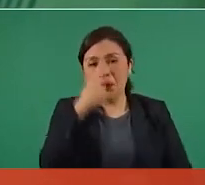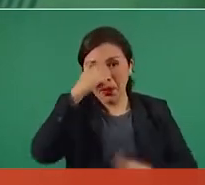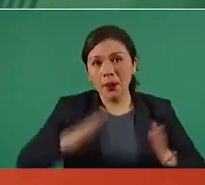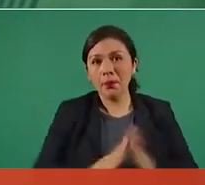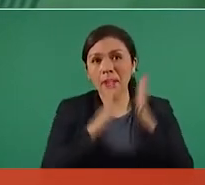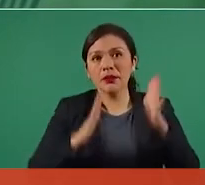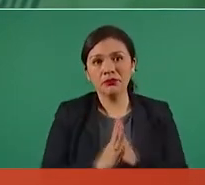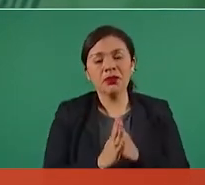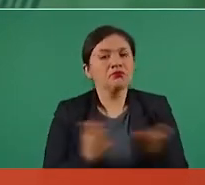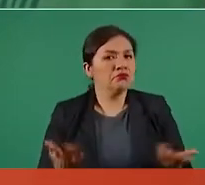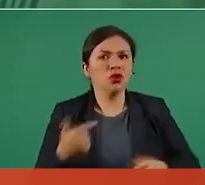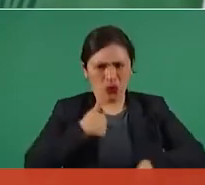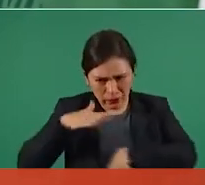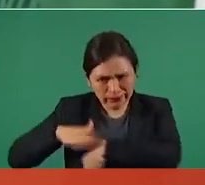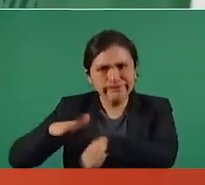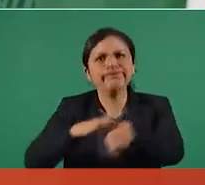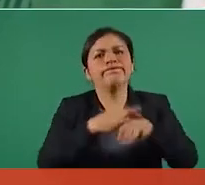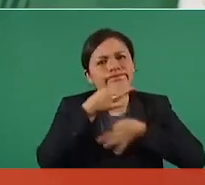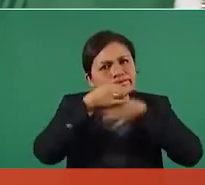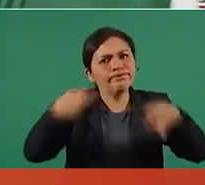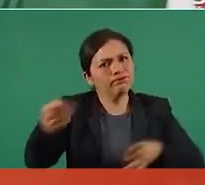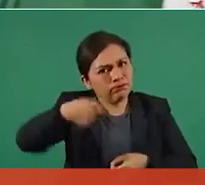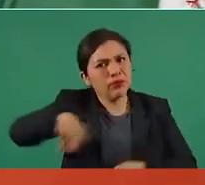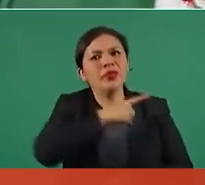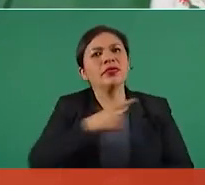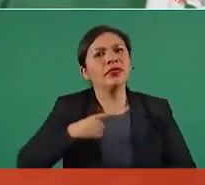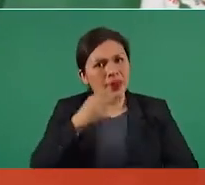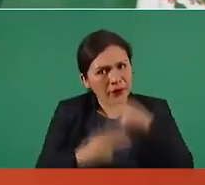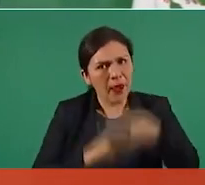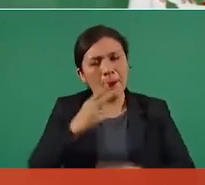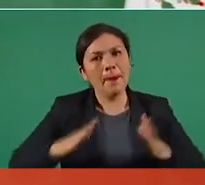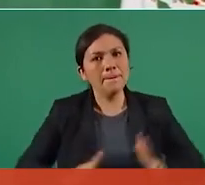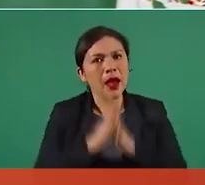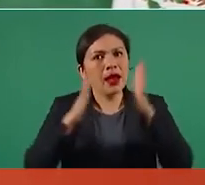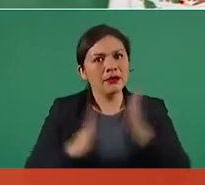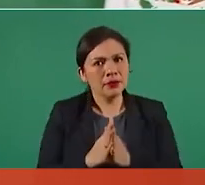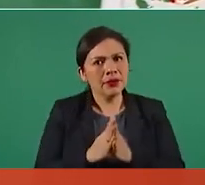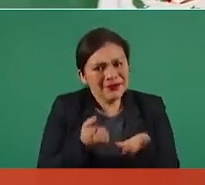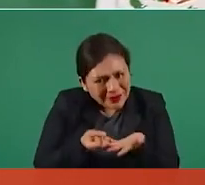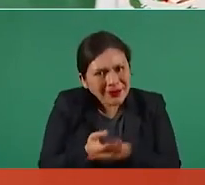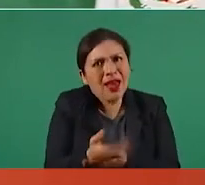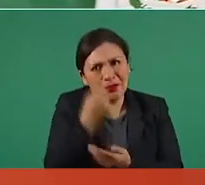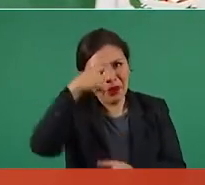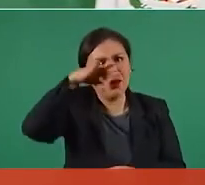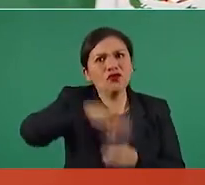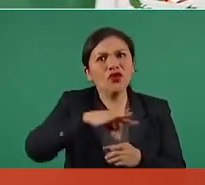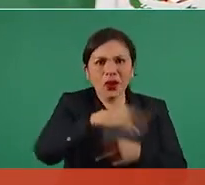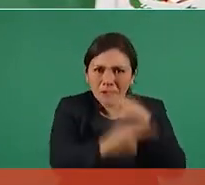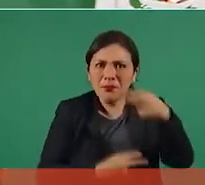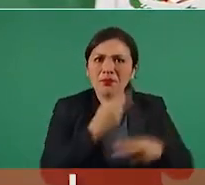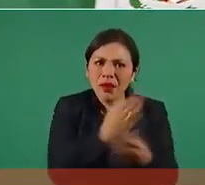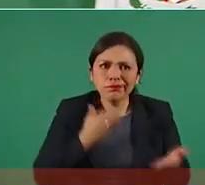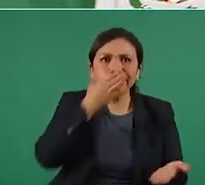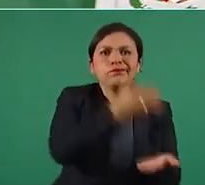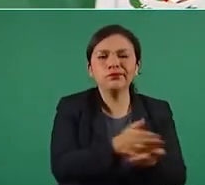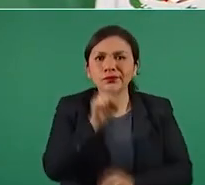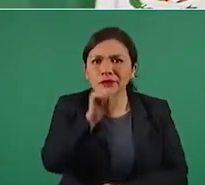Y llamo a que participe la gente, que salga a participar,